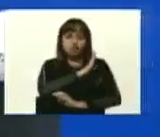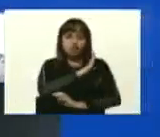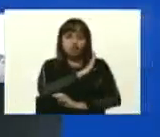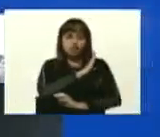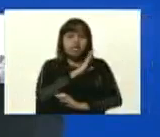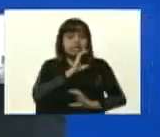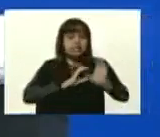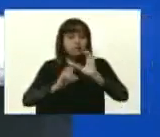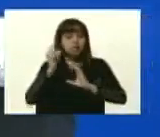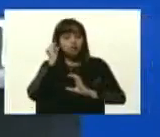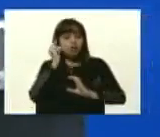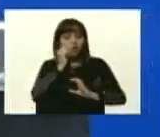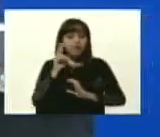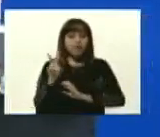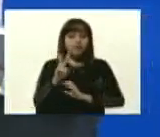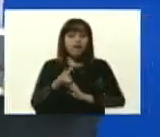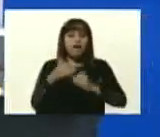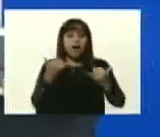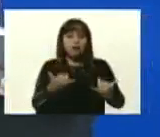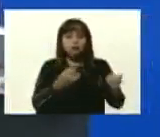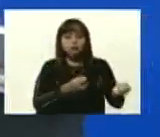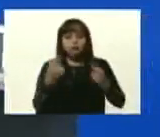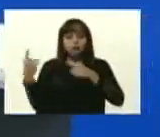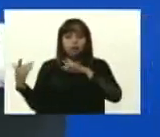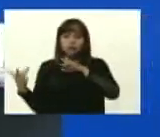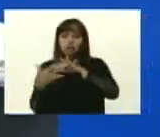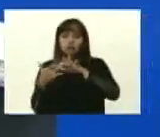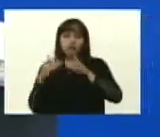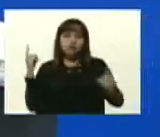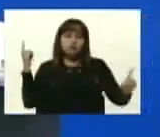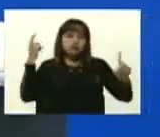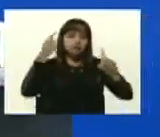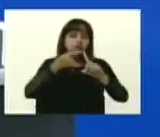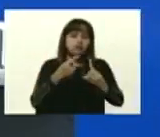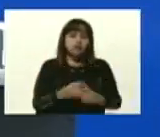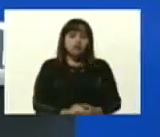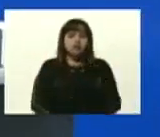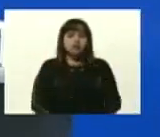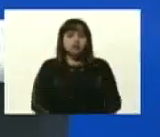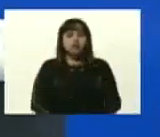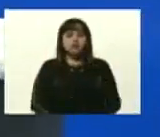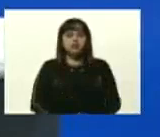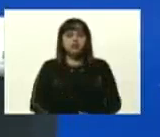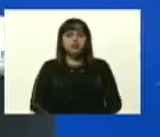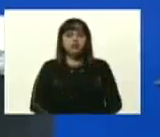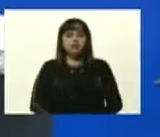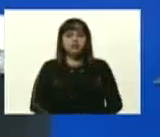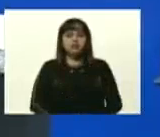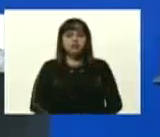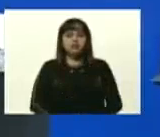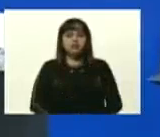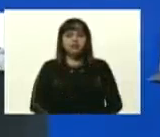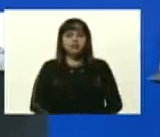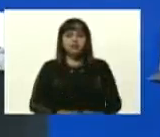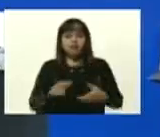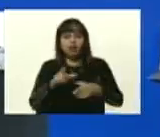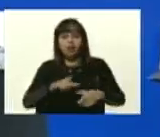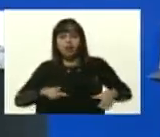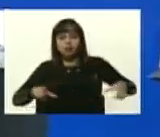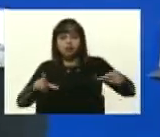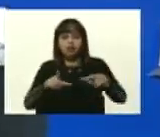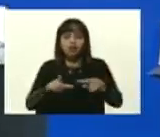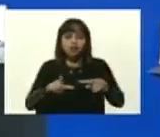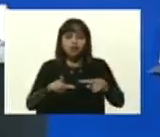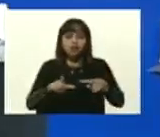científicas de Venezuela. Vamos a hacer un pase directamente a la sede de la Agencia